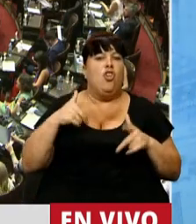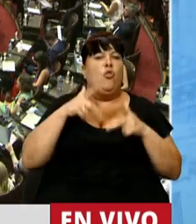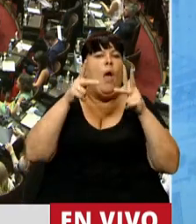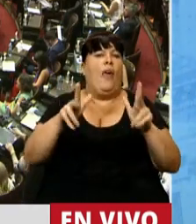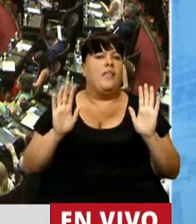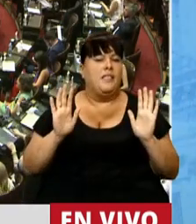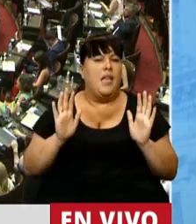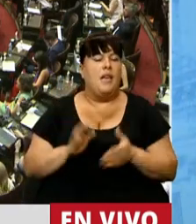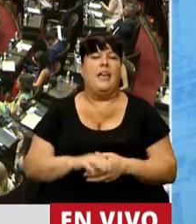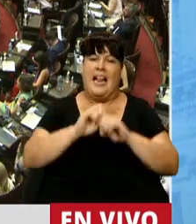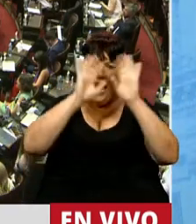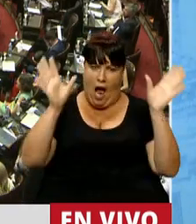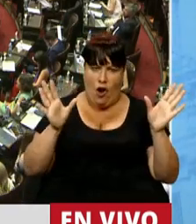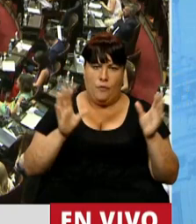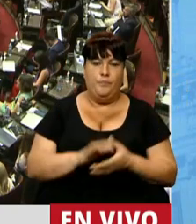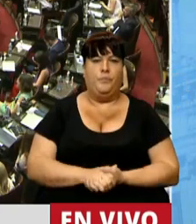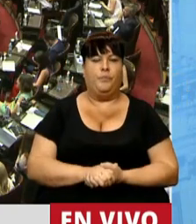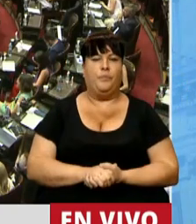quiero decir claramente.